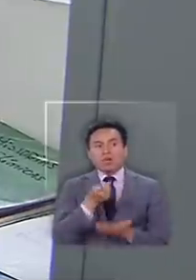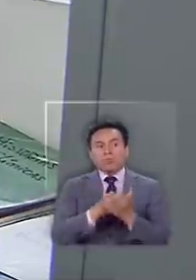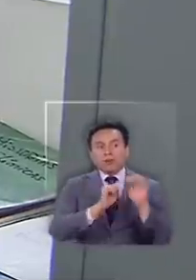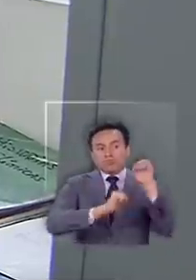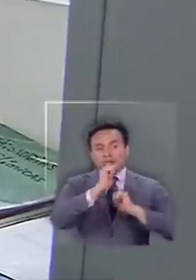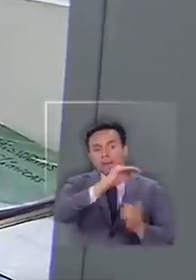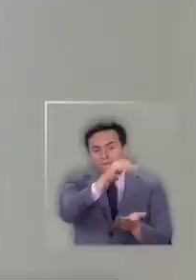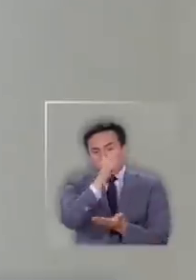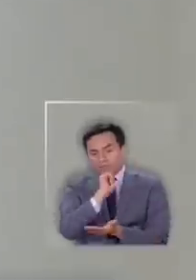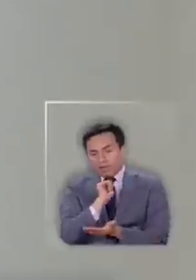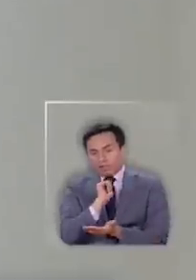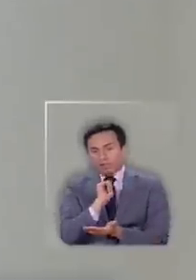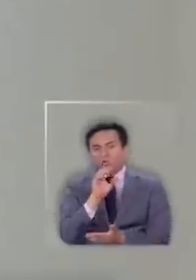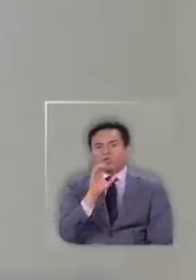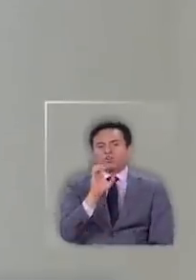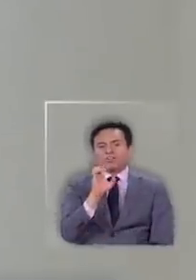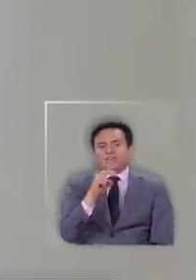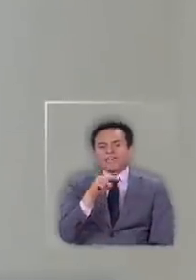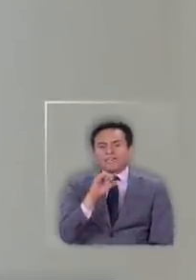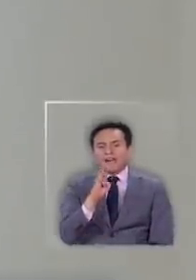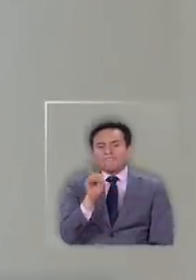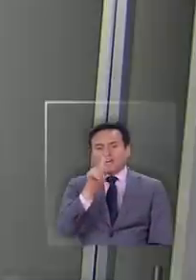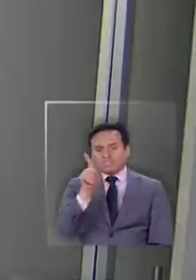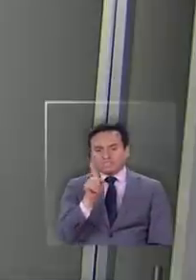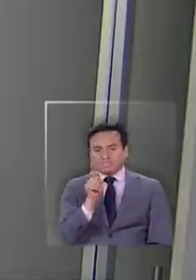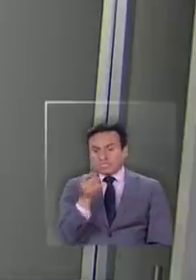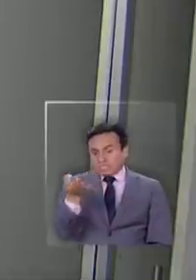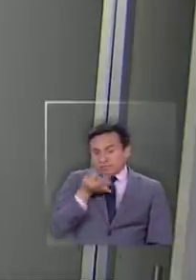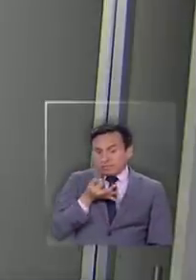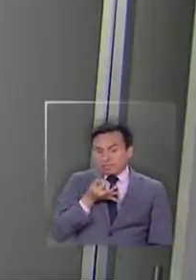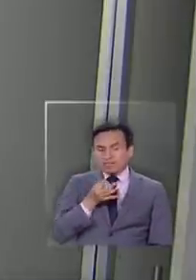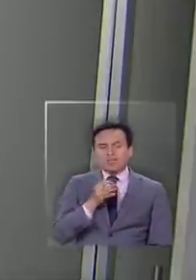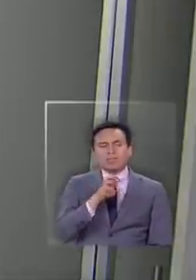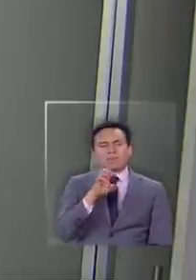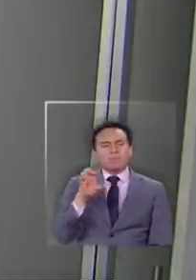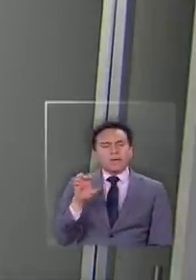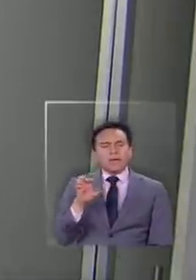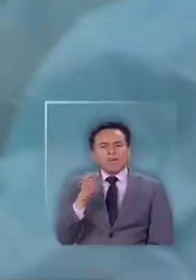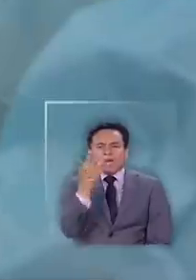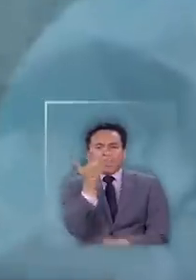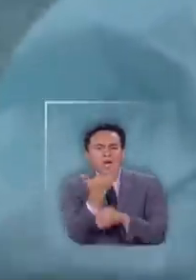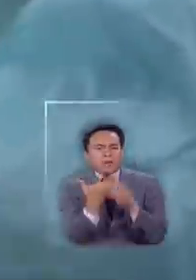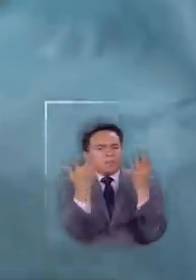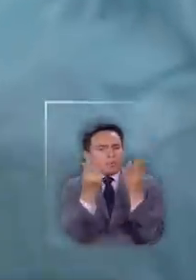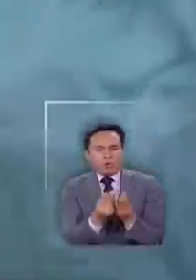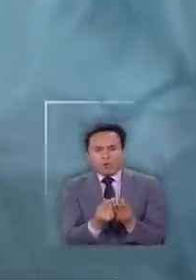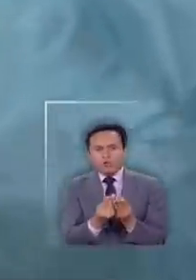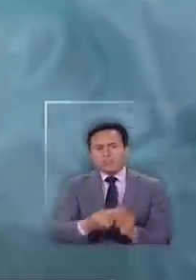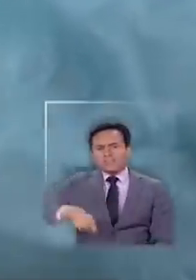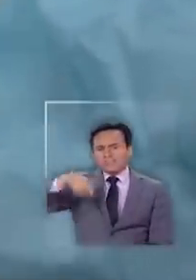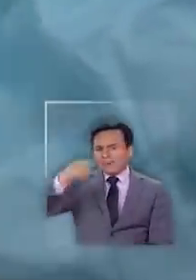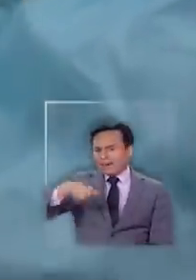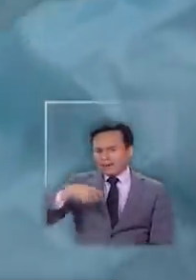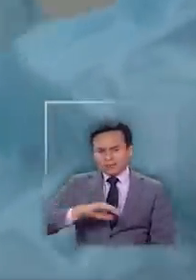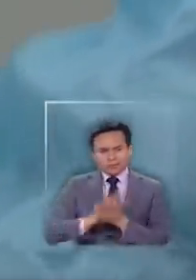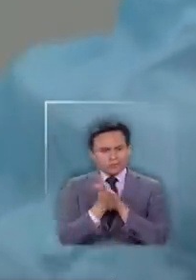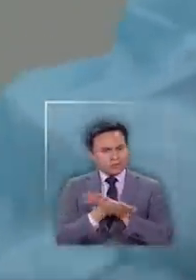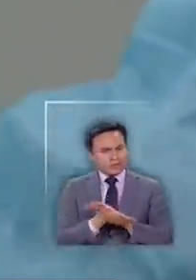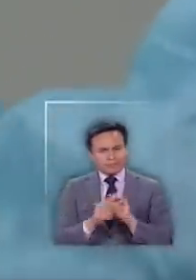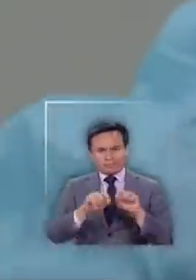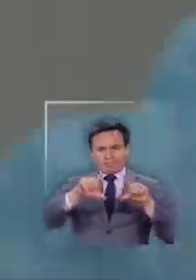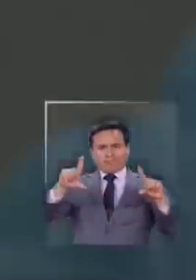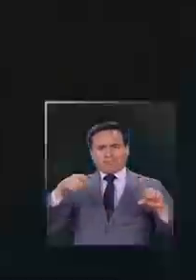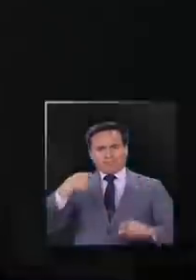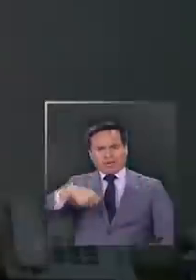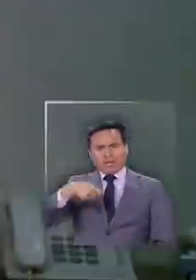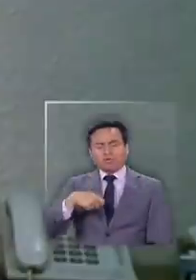proveedores privados o a la Senabaz y hoy dicen los EPP son escasos y caros en todas partes La verdad que